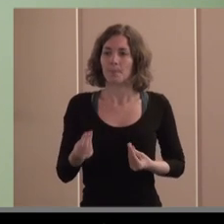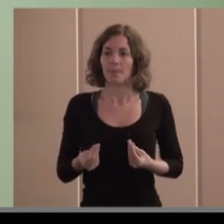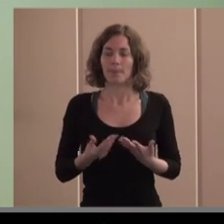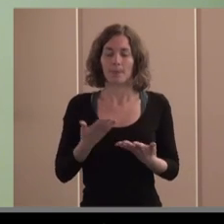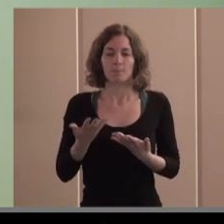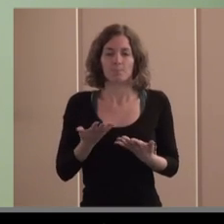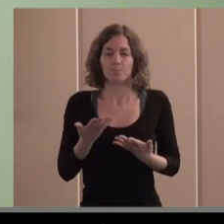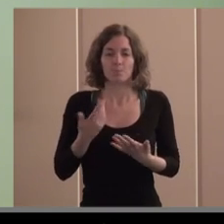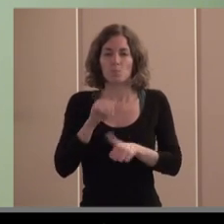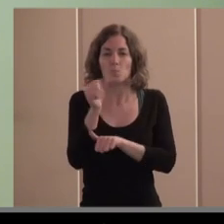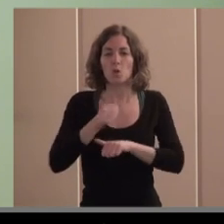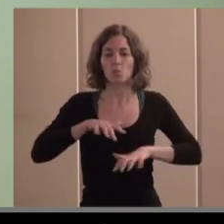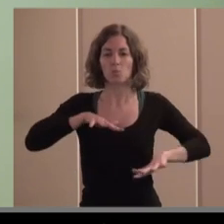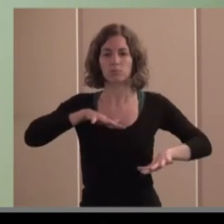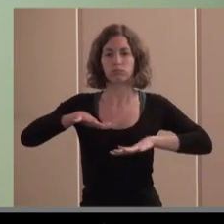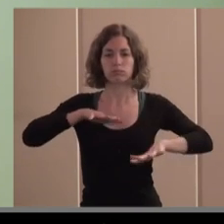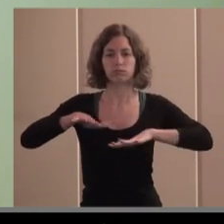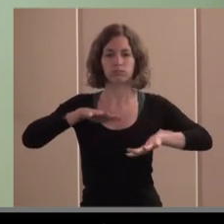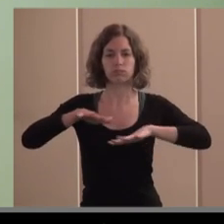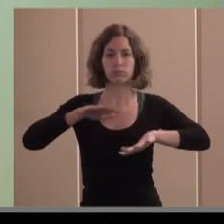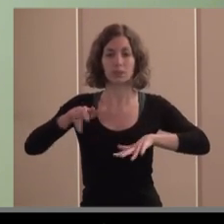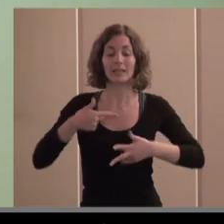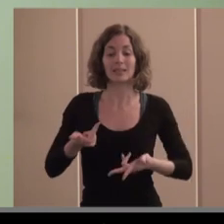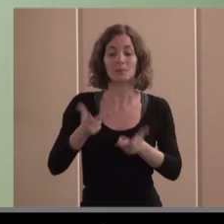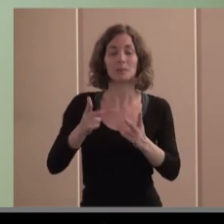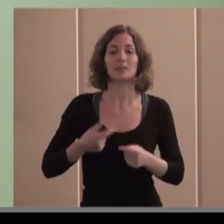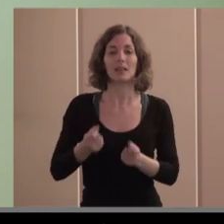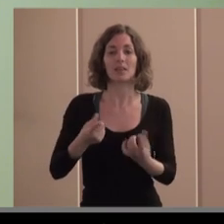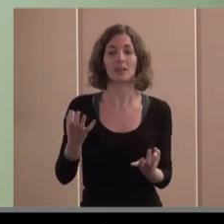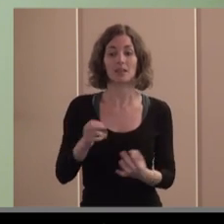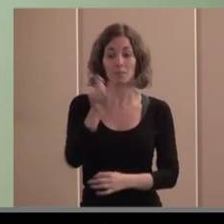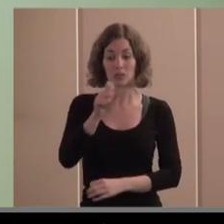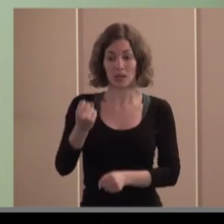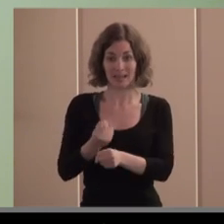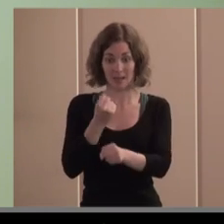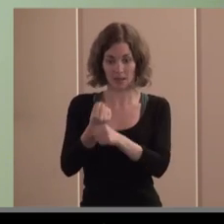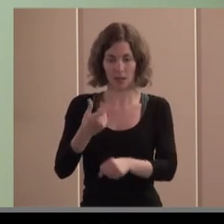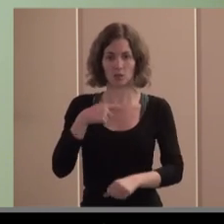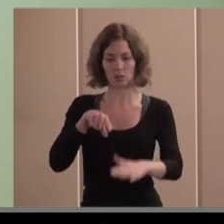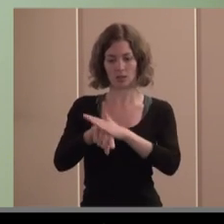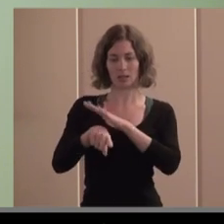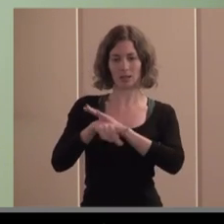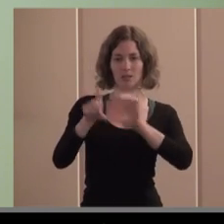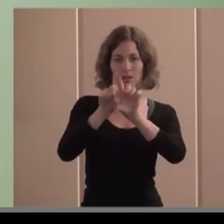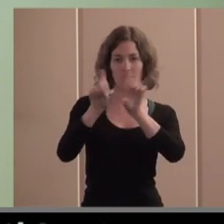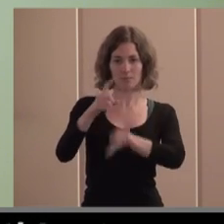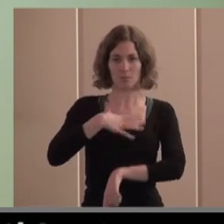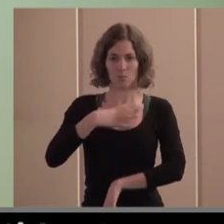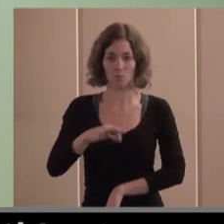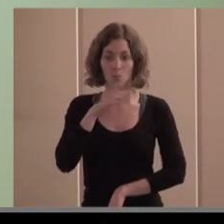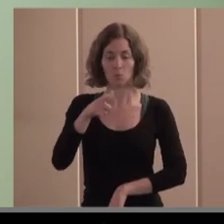digamos dinámico que permite que trabajadores puedan hacerse con la gestión de la empresa capitalizan su desempleo